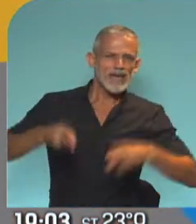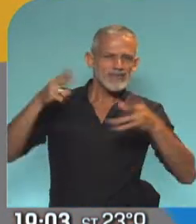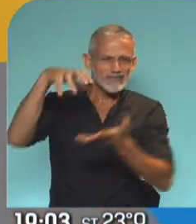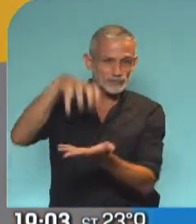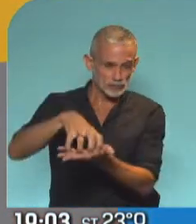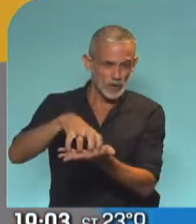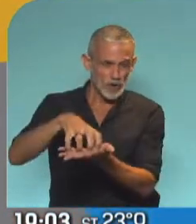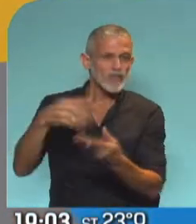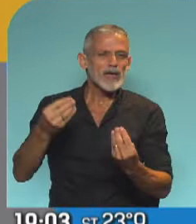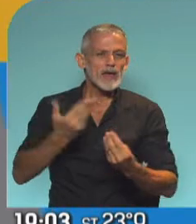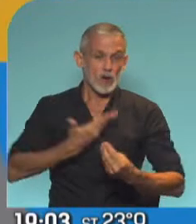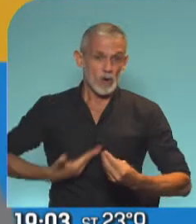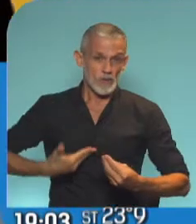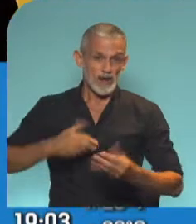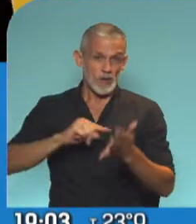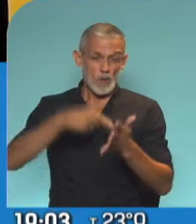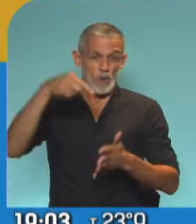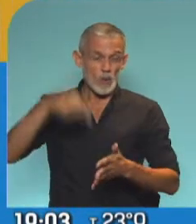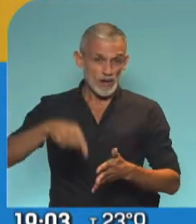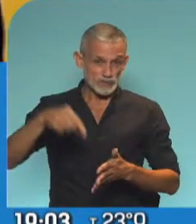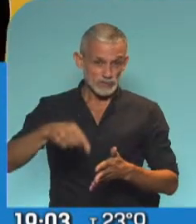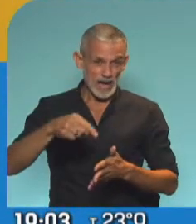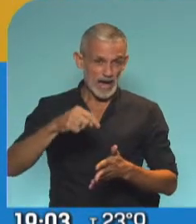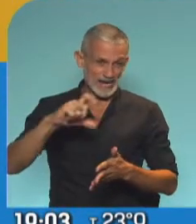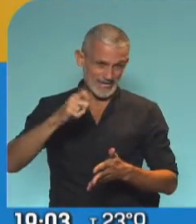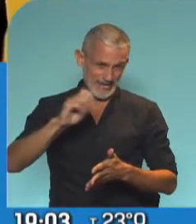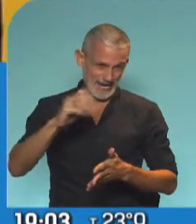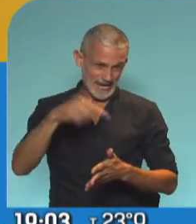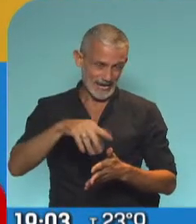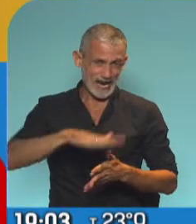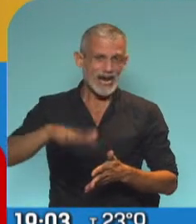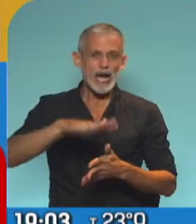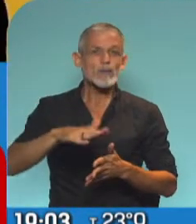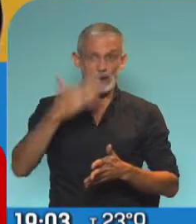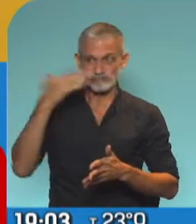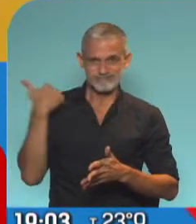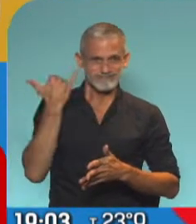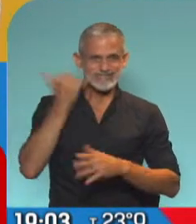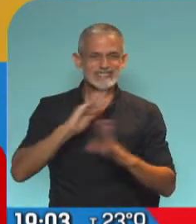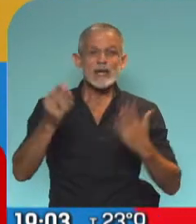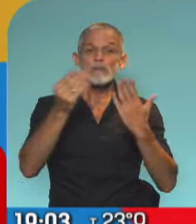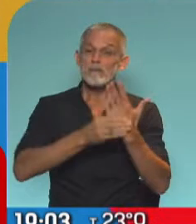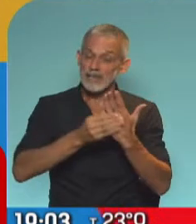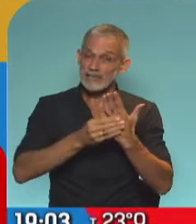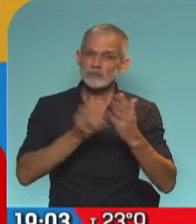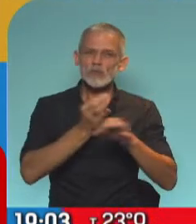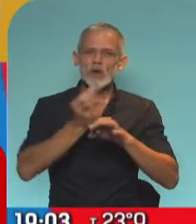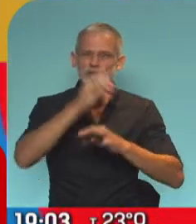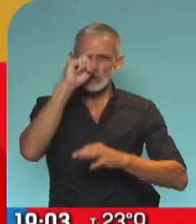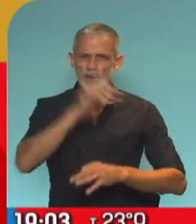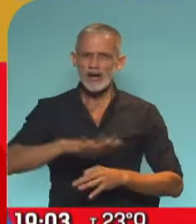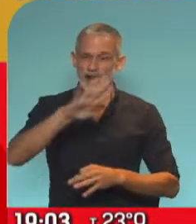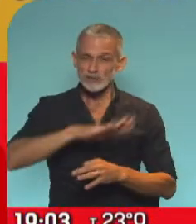en la sede del Gobierno de la Ciudad de Buenos Aires. Finalmente se concretó la reunión entre el Ministro de Educación